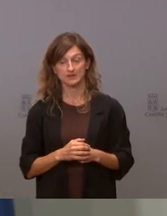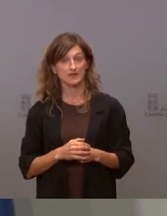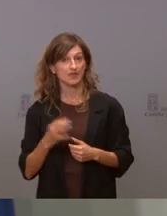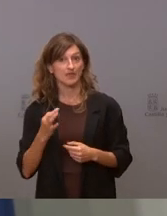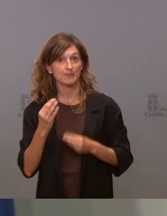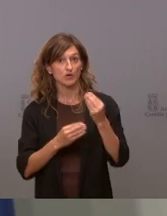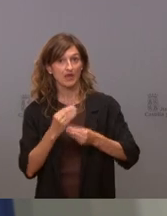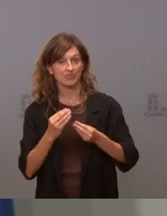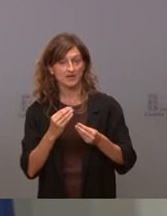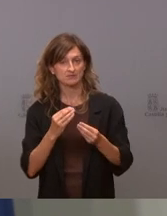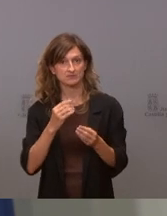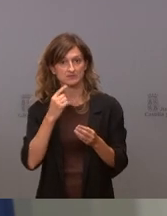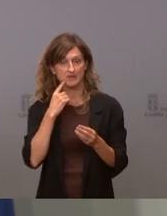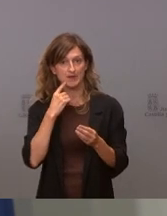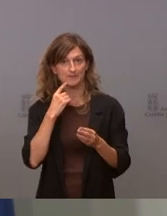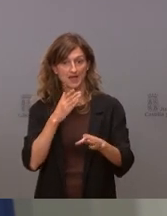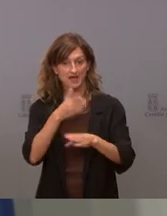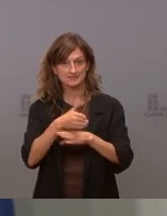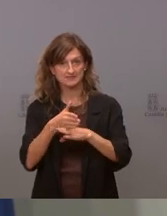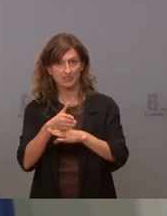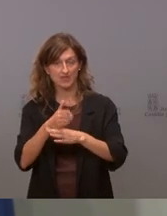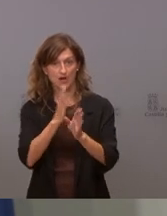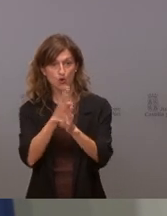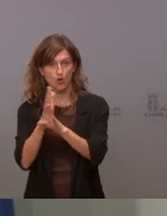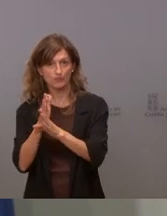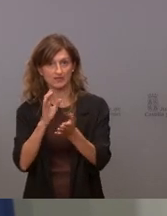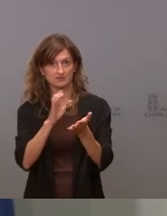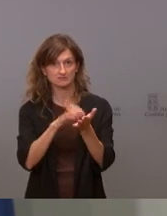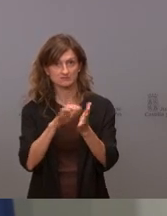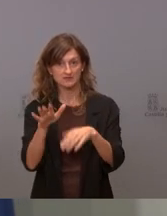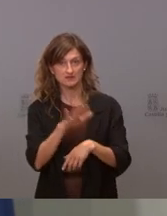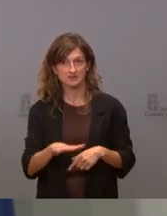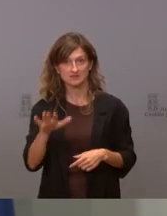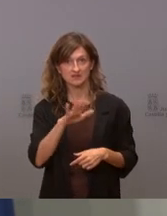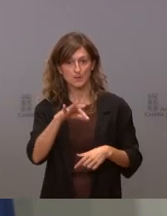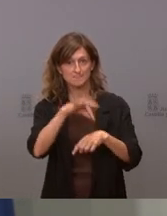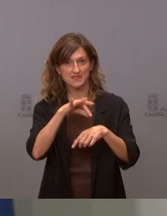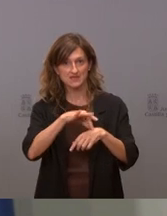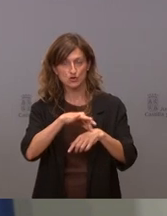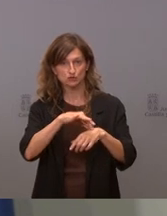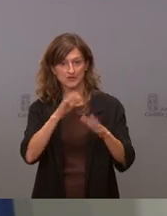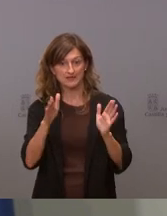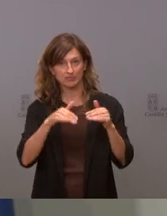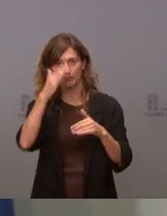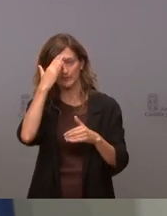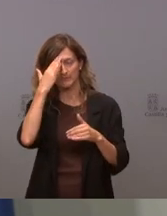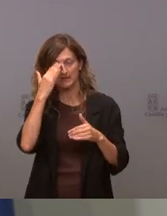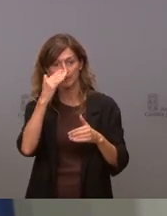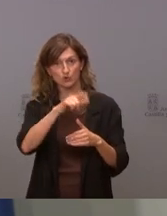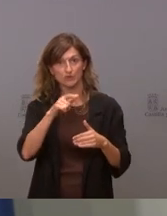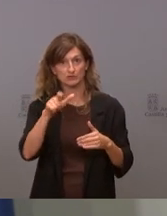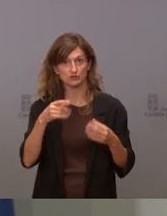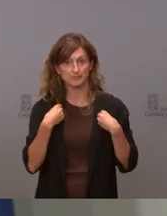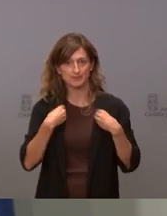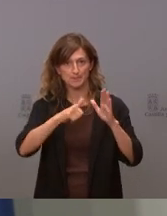es ordenar la asistencia en una comunidad que es la comunidad que más médicos tiene de atención primaria por mil habitantes de España